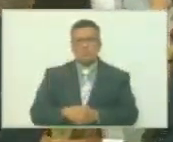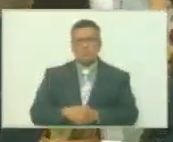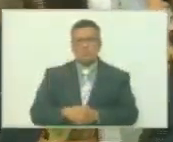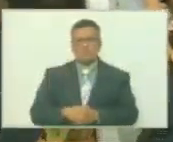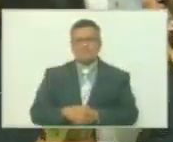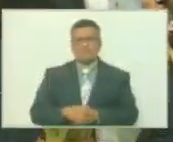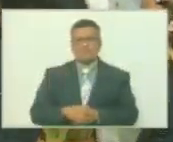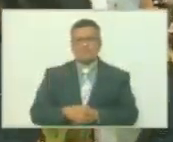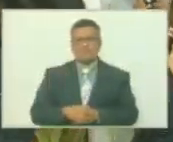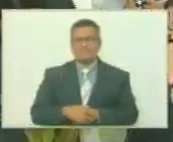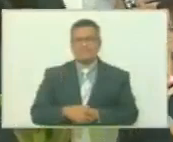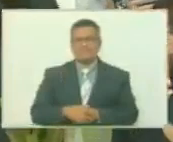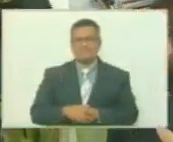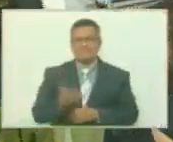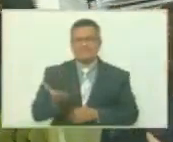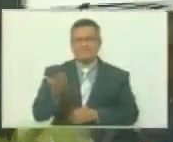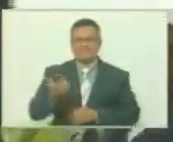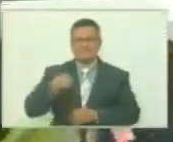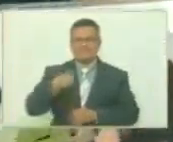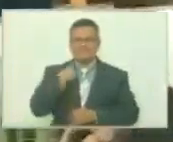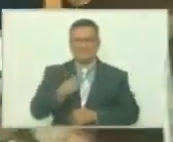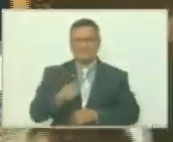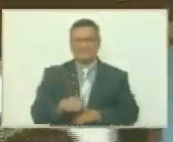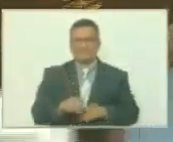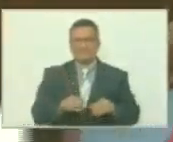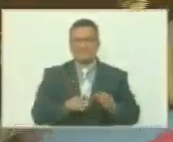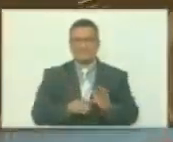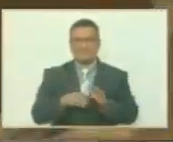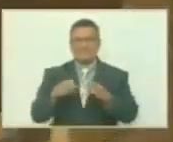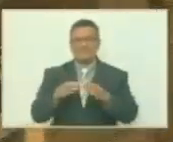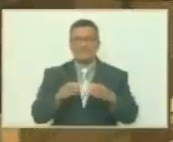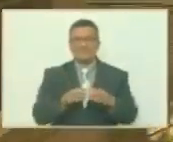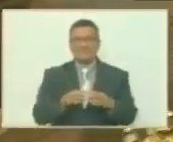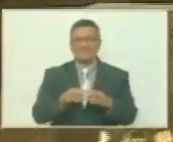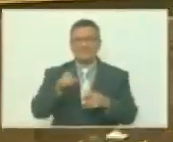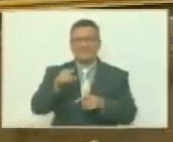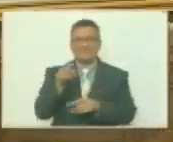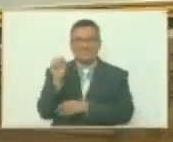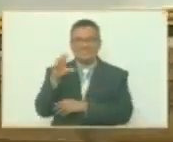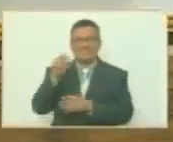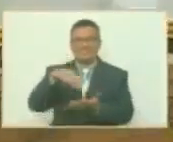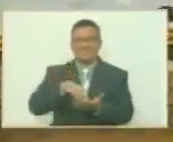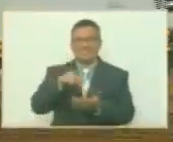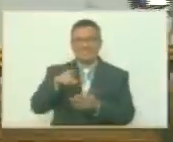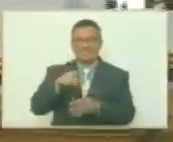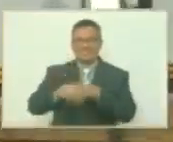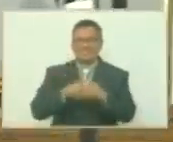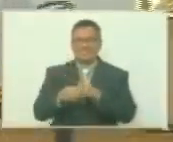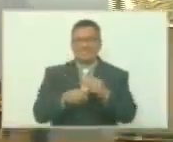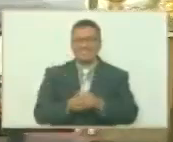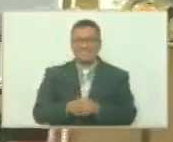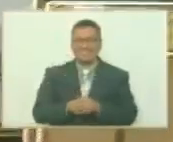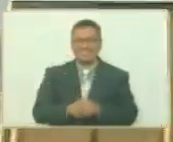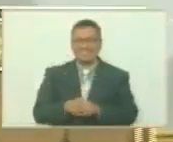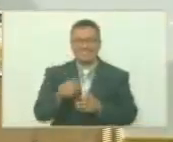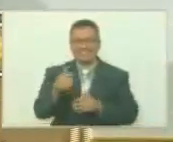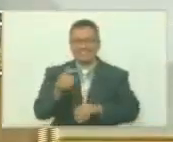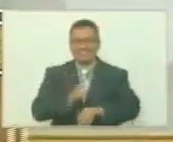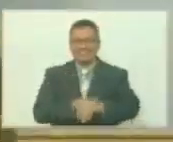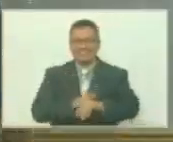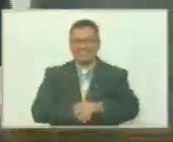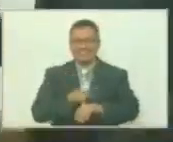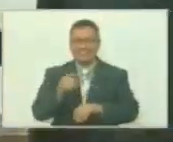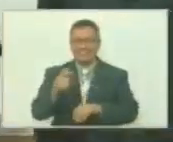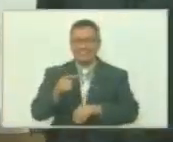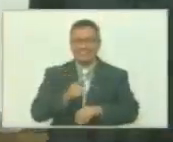importante destacar que ante este parlamento se efectuó hace pocos minutos